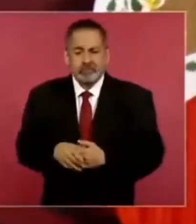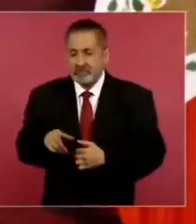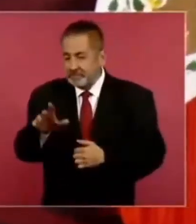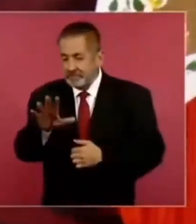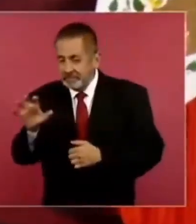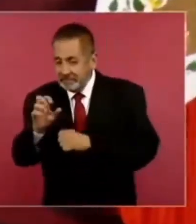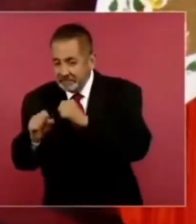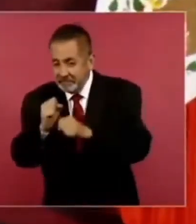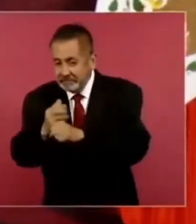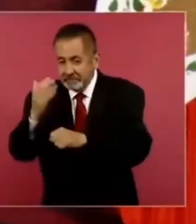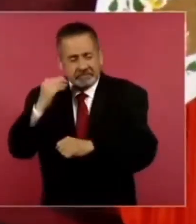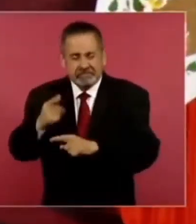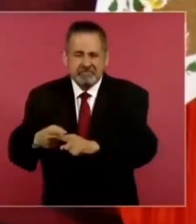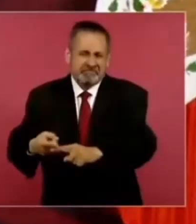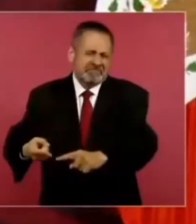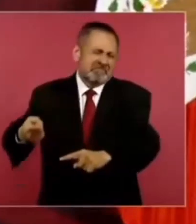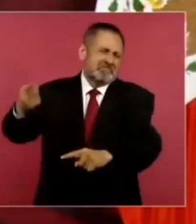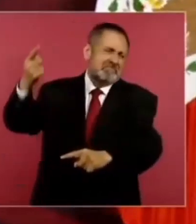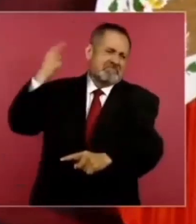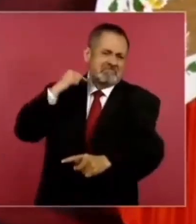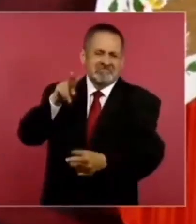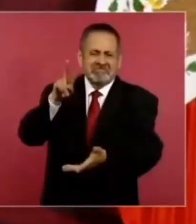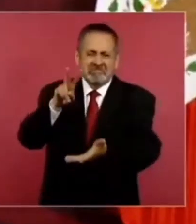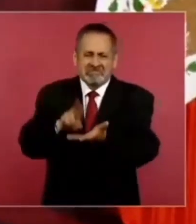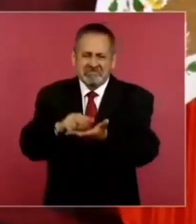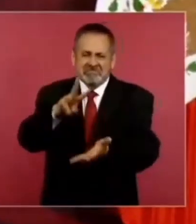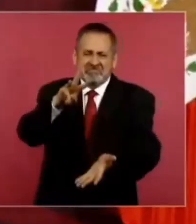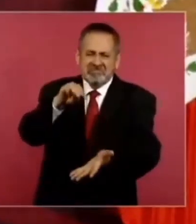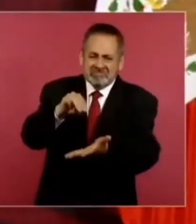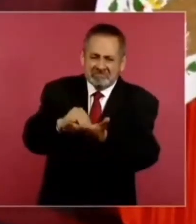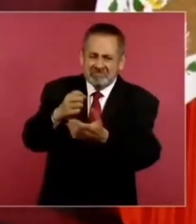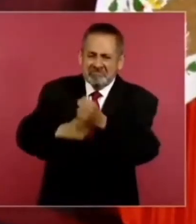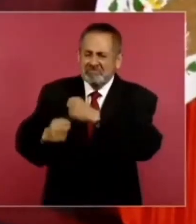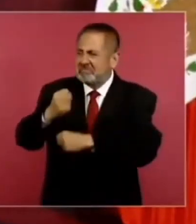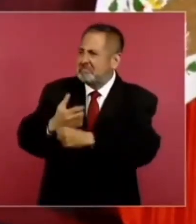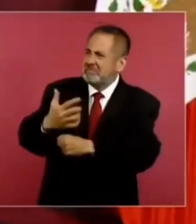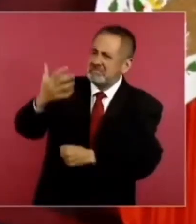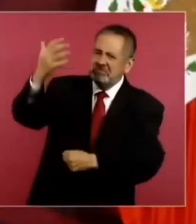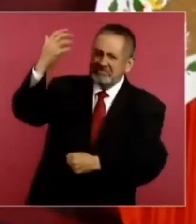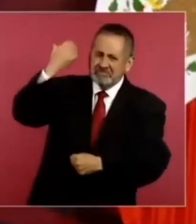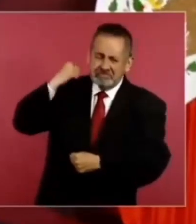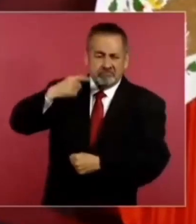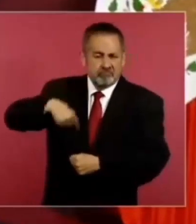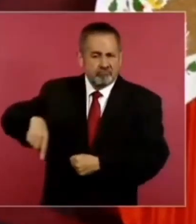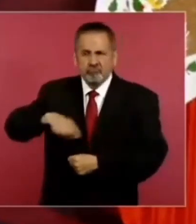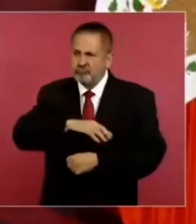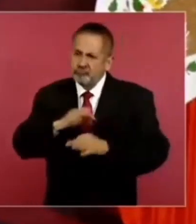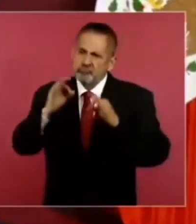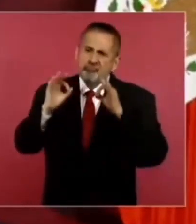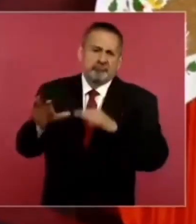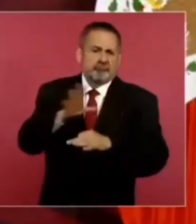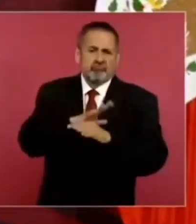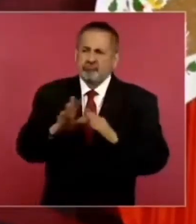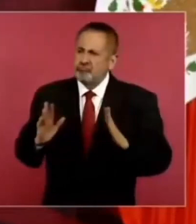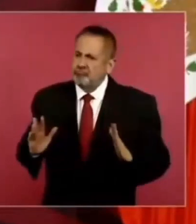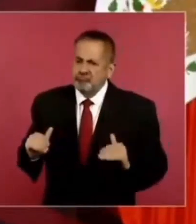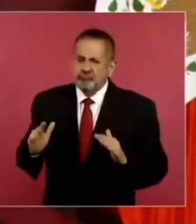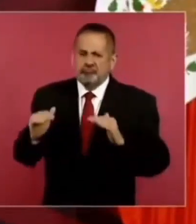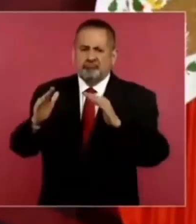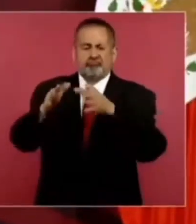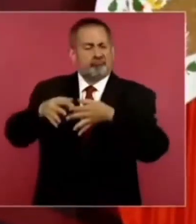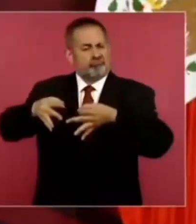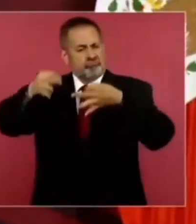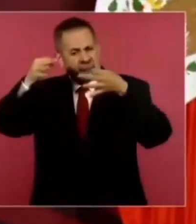años, eso tiene 2.000, 3.000 años que florecieron las grandes